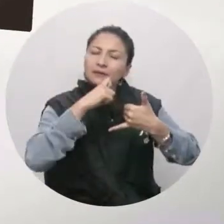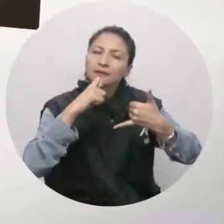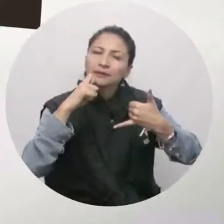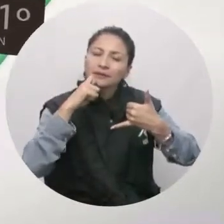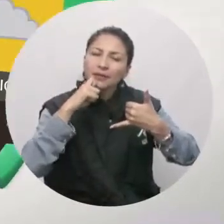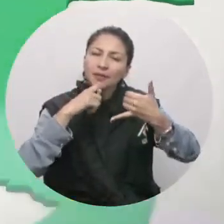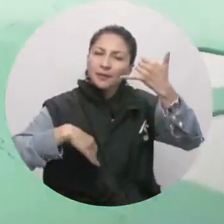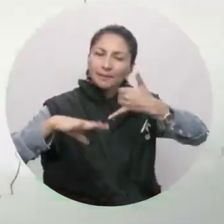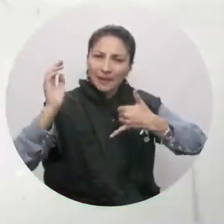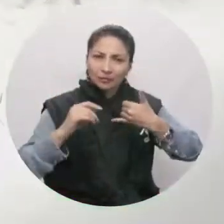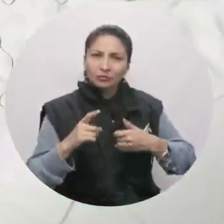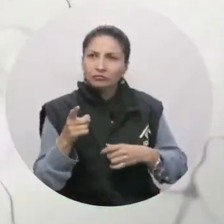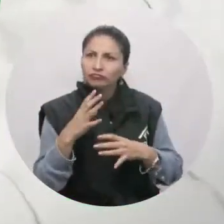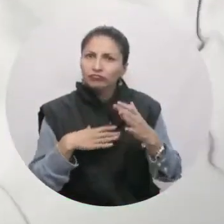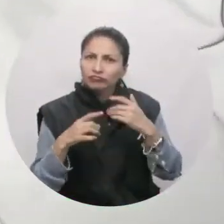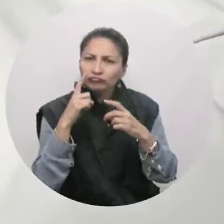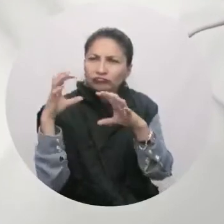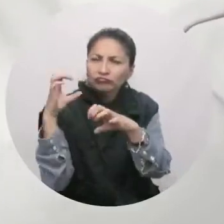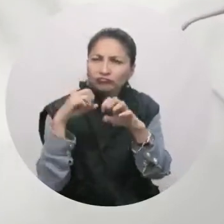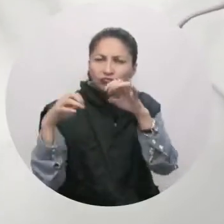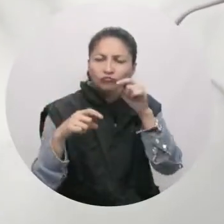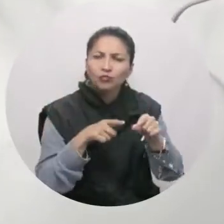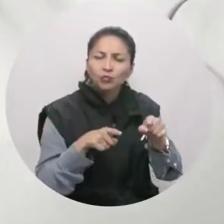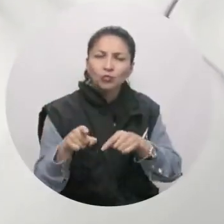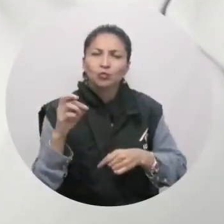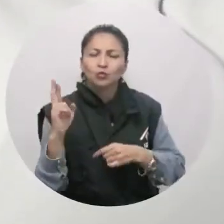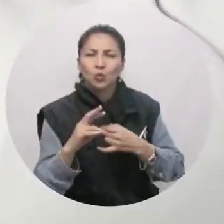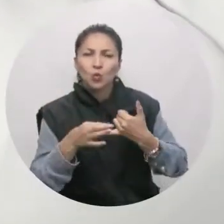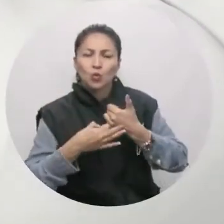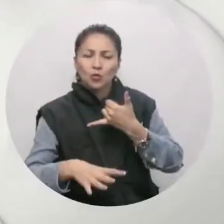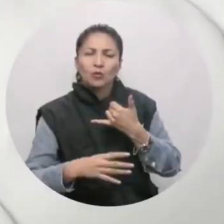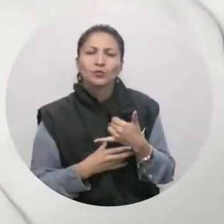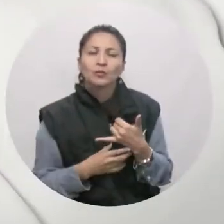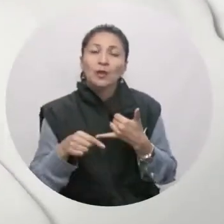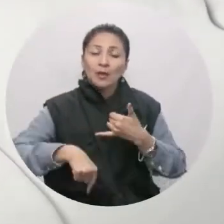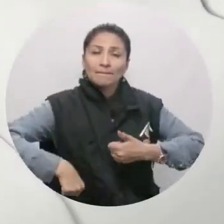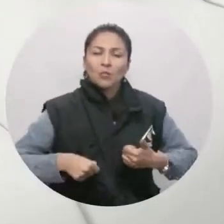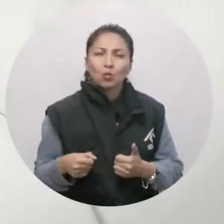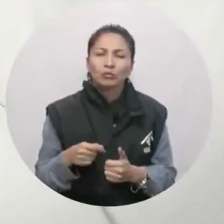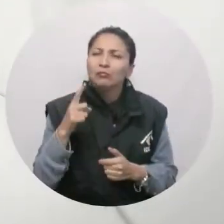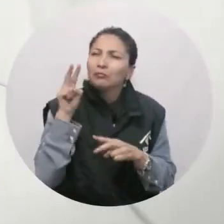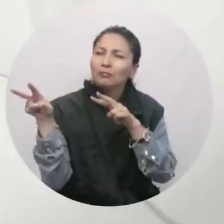Guaviare. Desde la capital el clima se comportará con condiciones secas tanto en la ciudad como en la sabana.